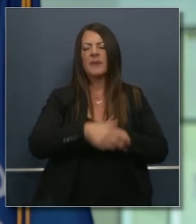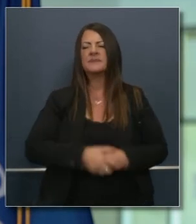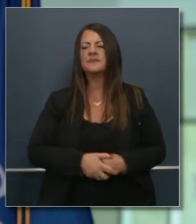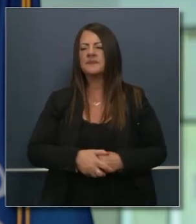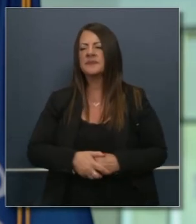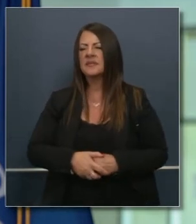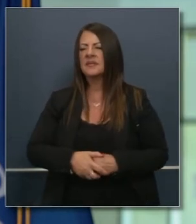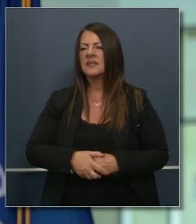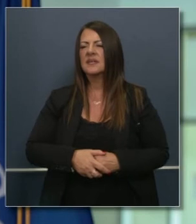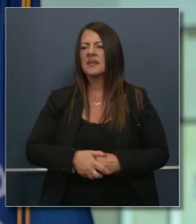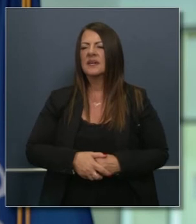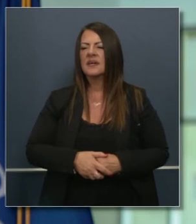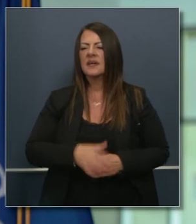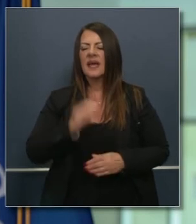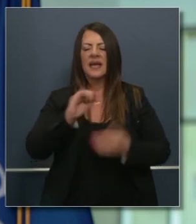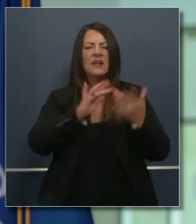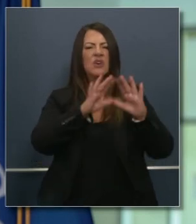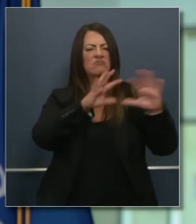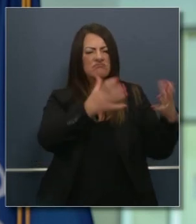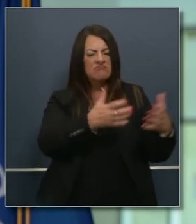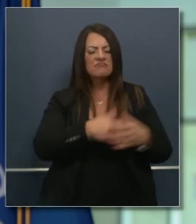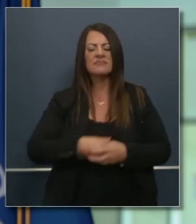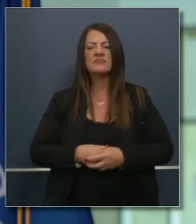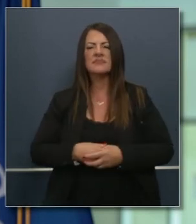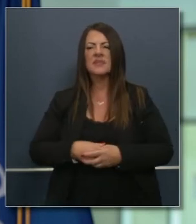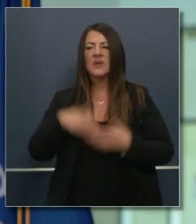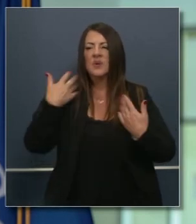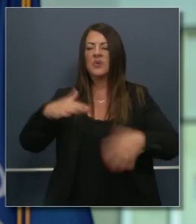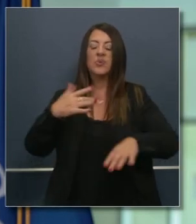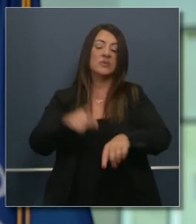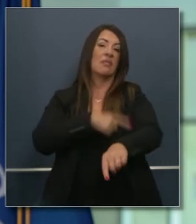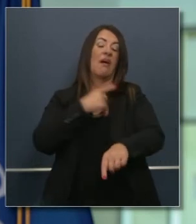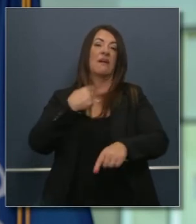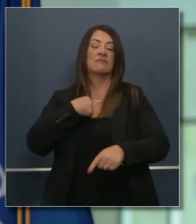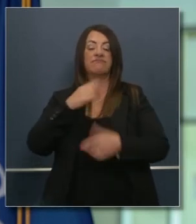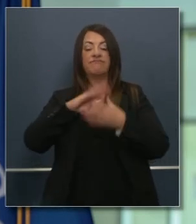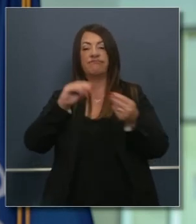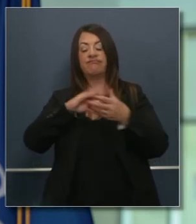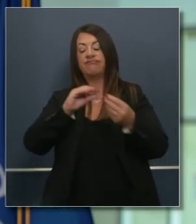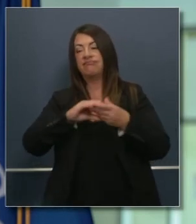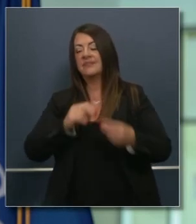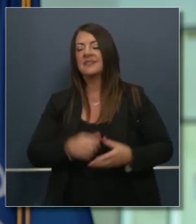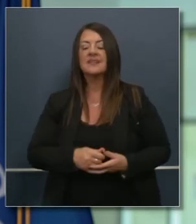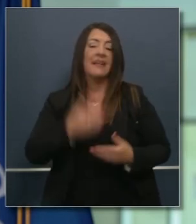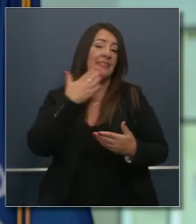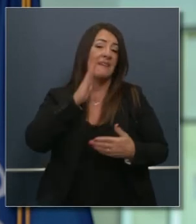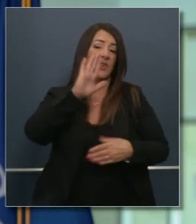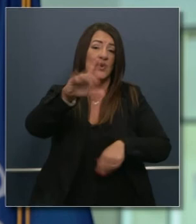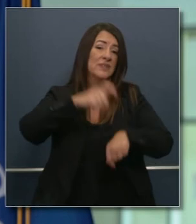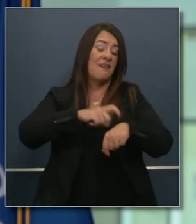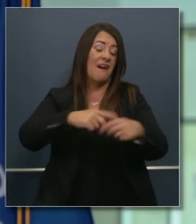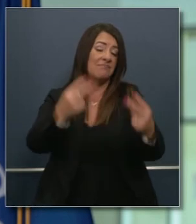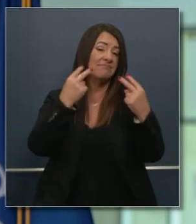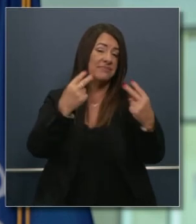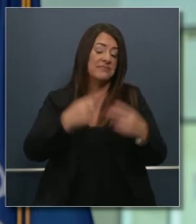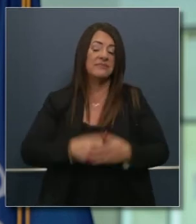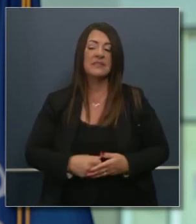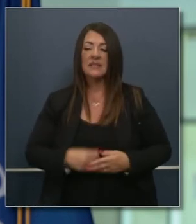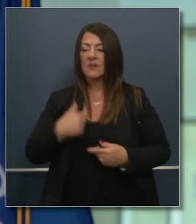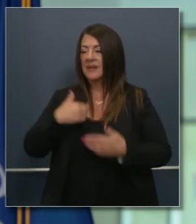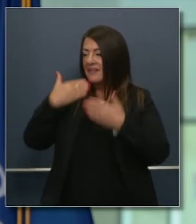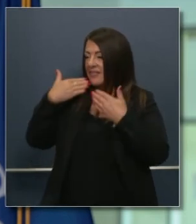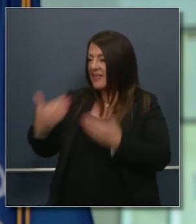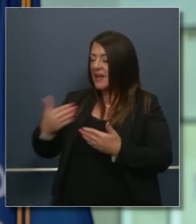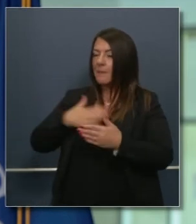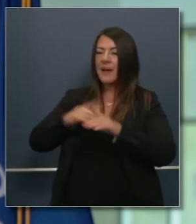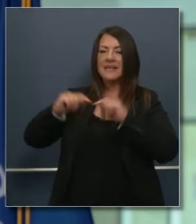meses bueno este ha sido un día largo para todos ustedes que han estado sintonizándonos gracias por su privilegio de su atención y su tiempo quiero